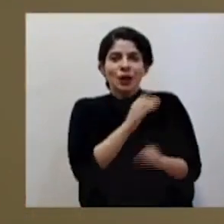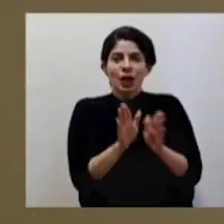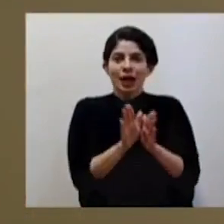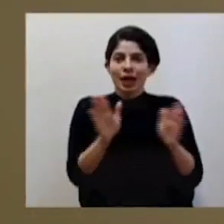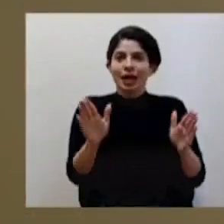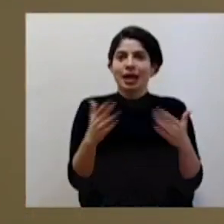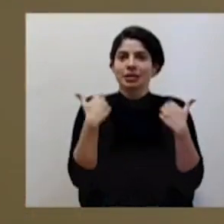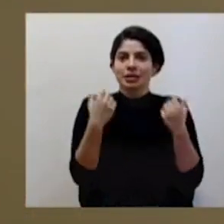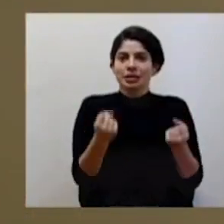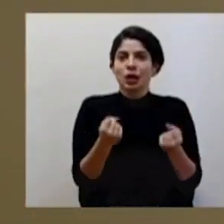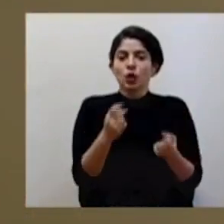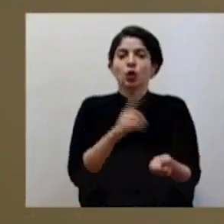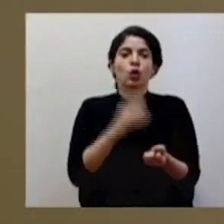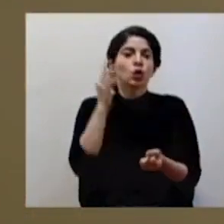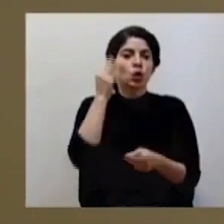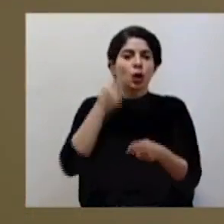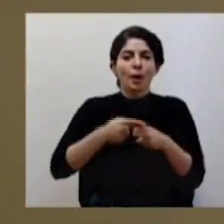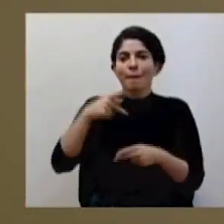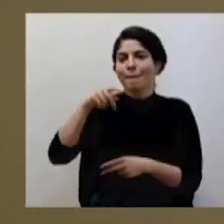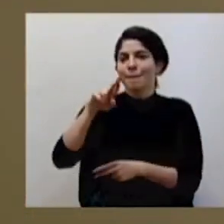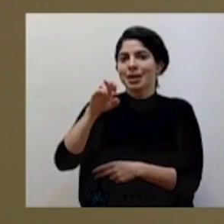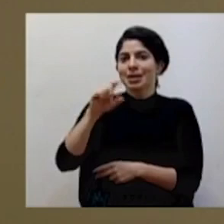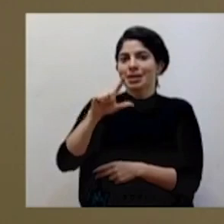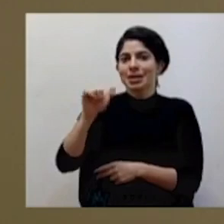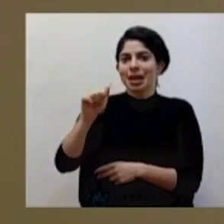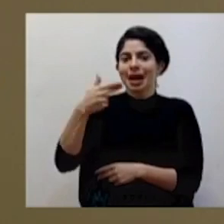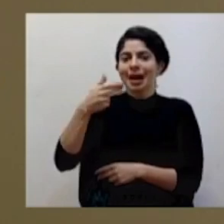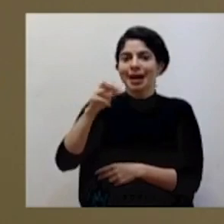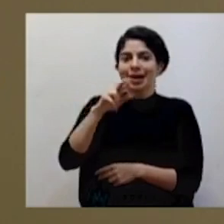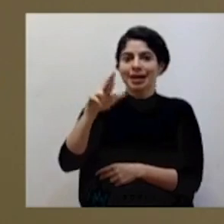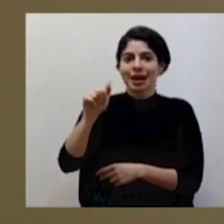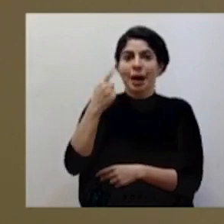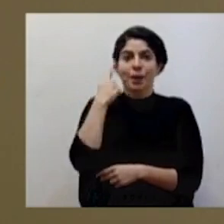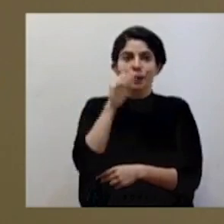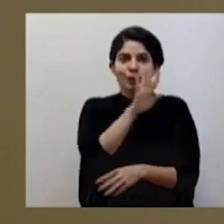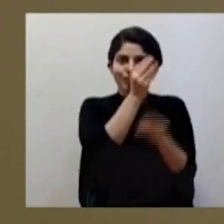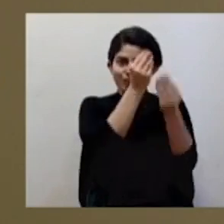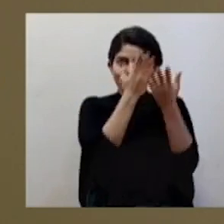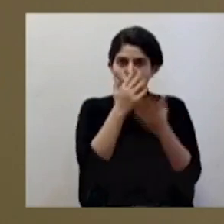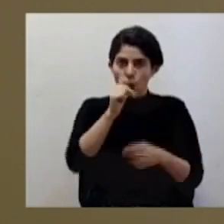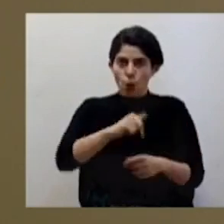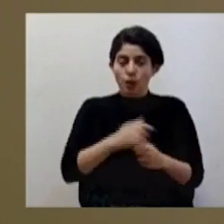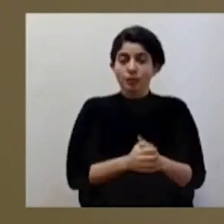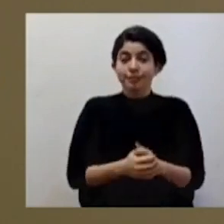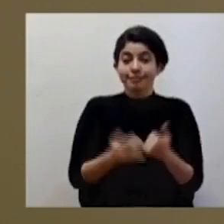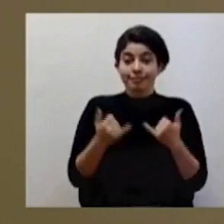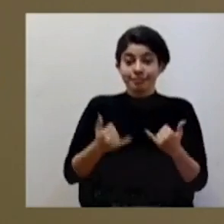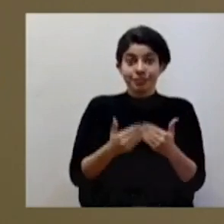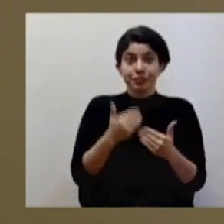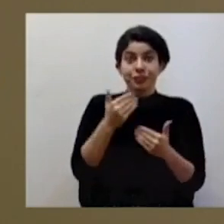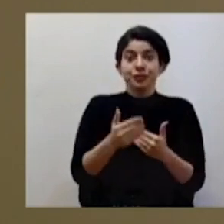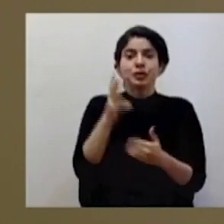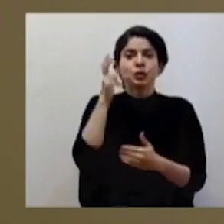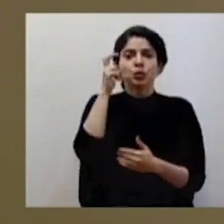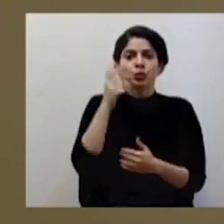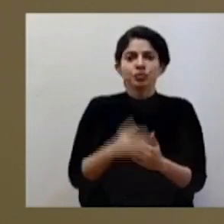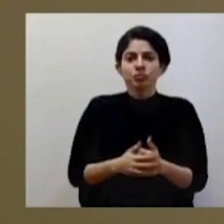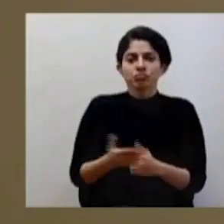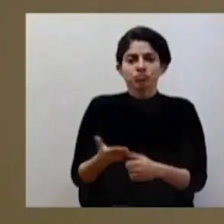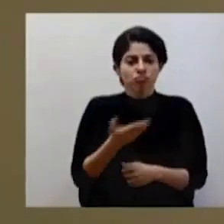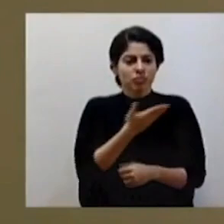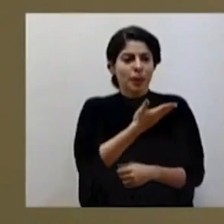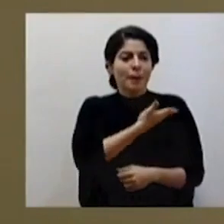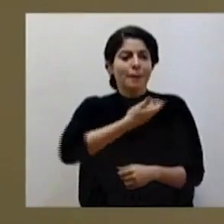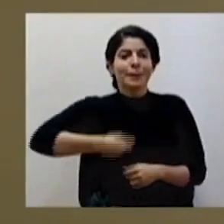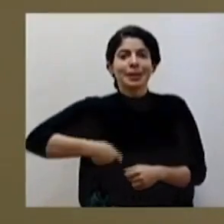general de la salud, a la doctora Priscila Herrera, por el informe de este día. A continuación, escuchamos al